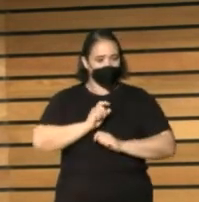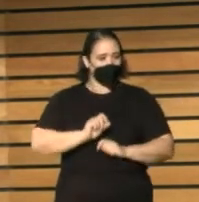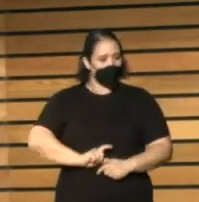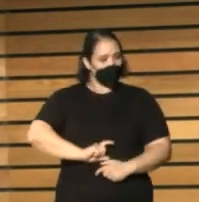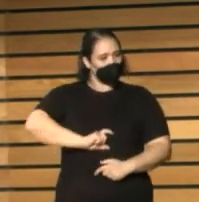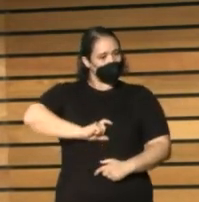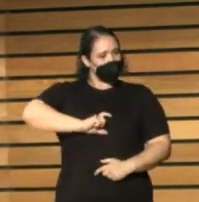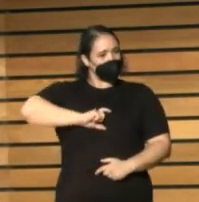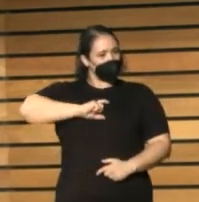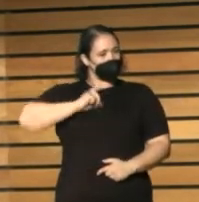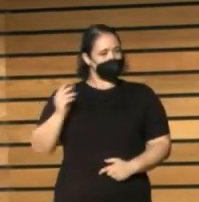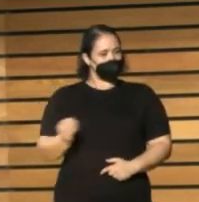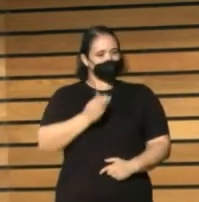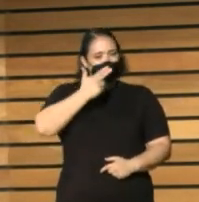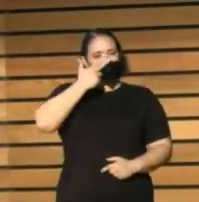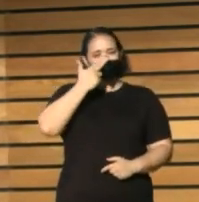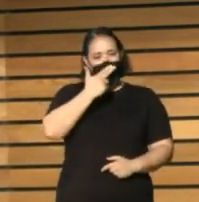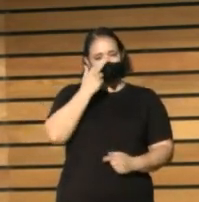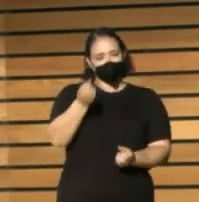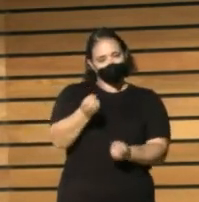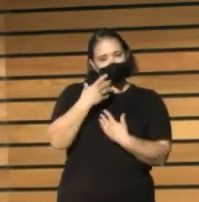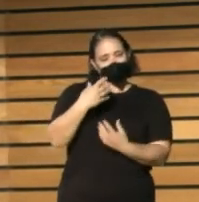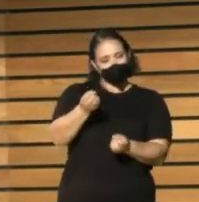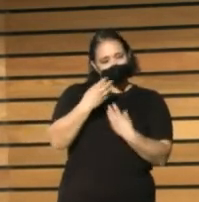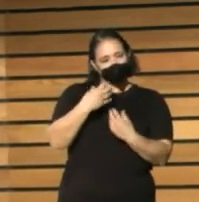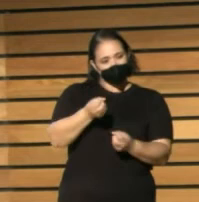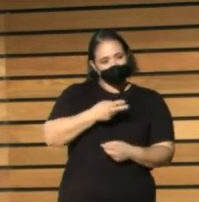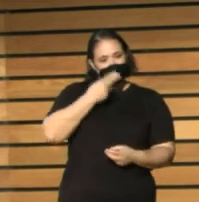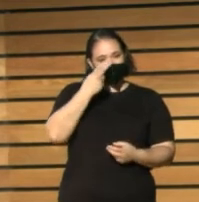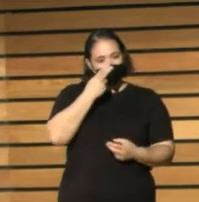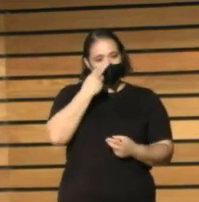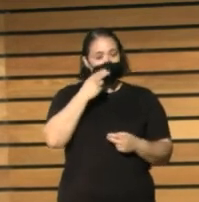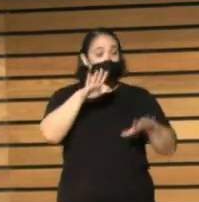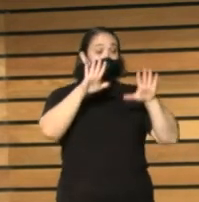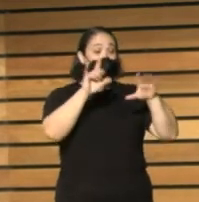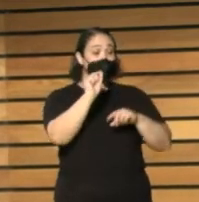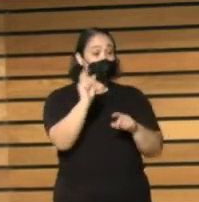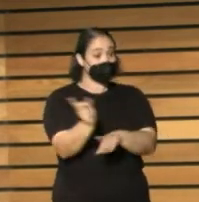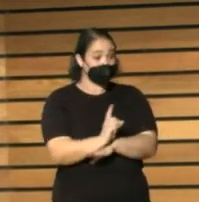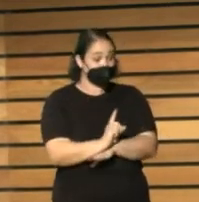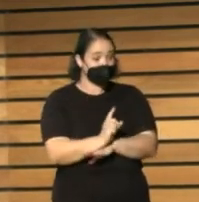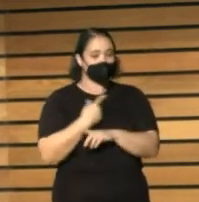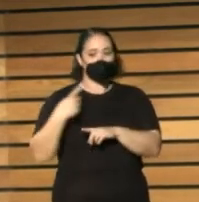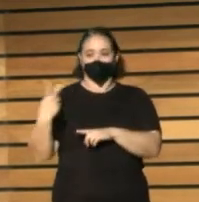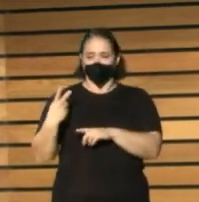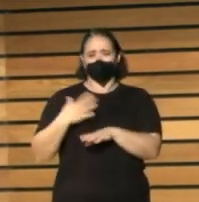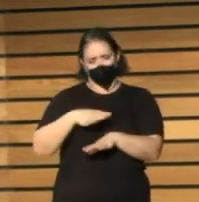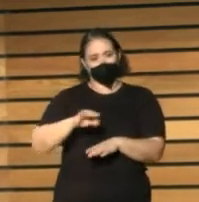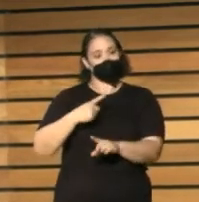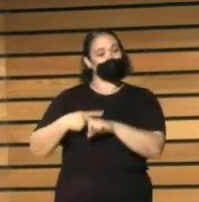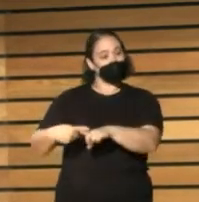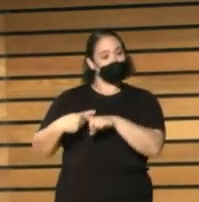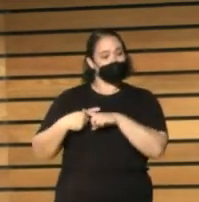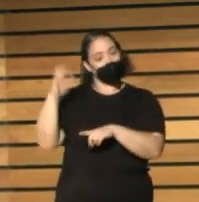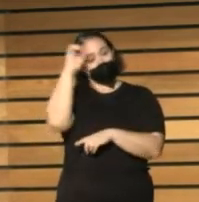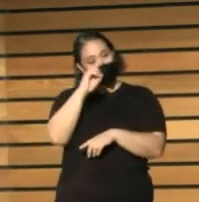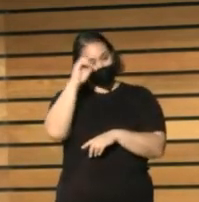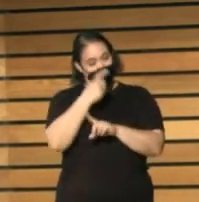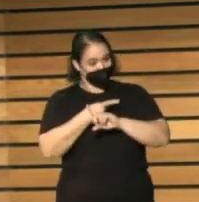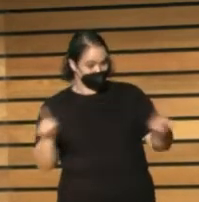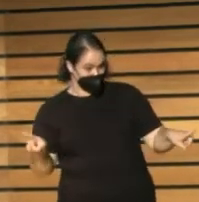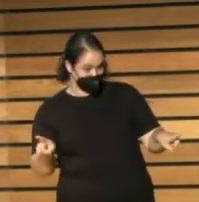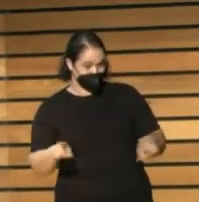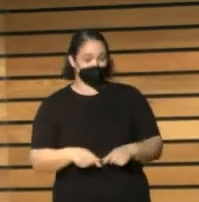ver que se hacen cosas súper interesantes que tenemos a veces diez minutos muy rápidos para compartirlo y después nos gustaría yo desde aquí